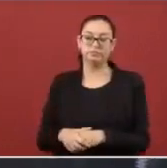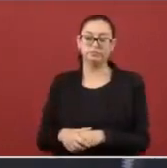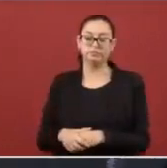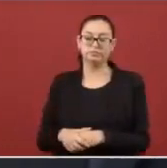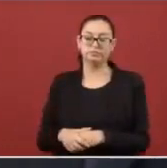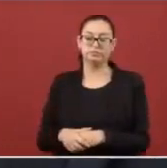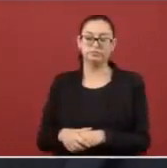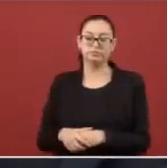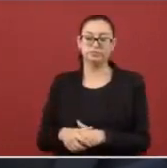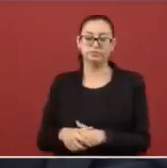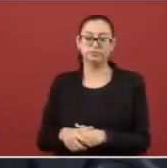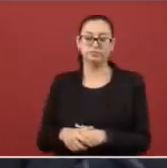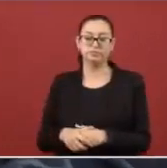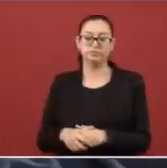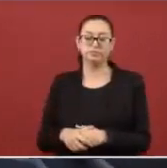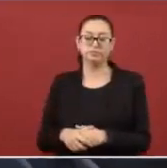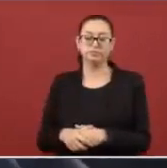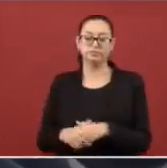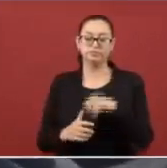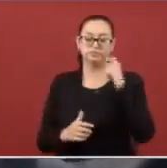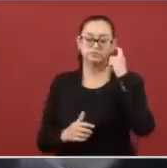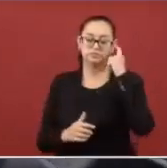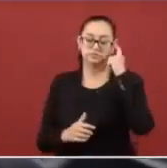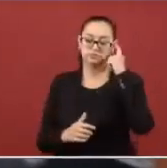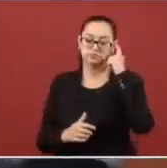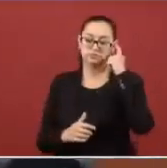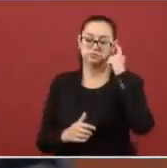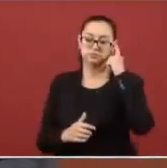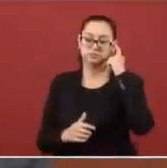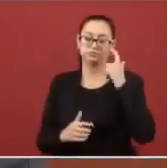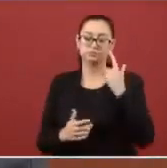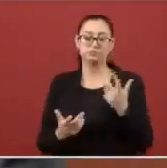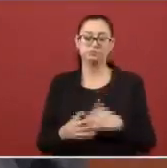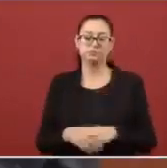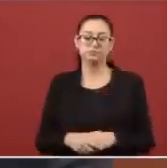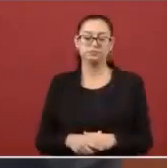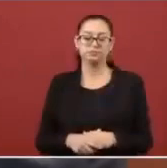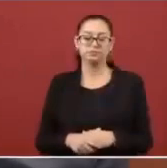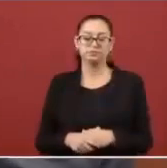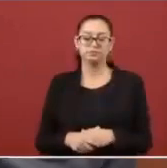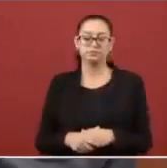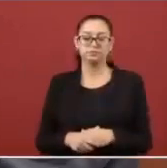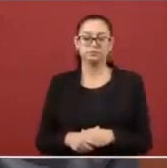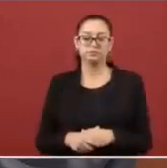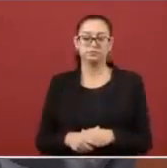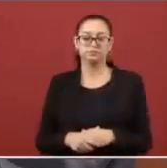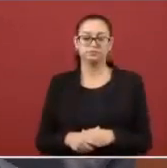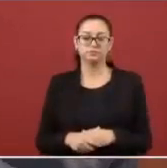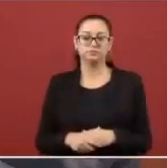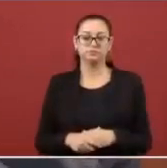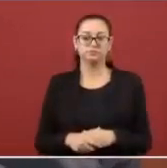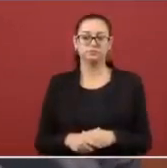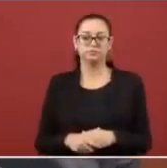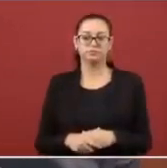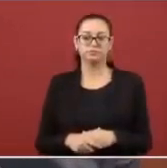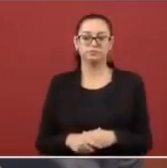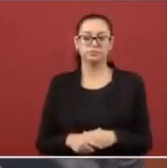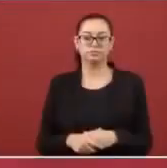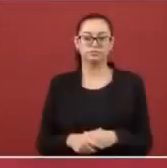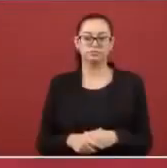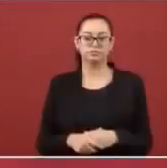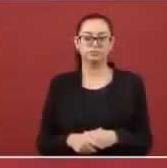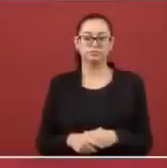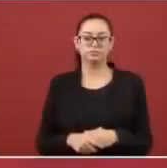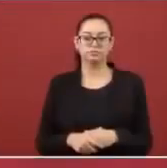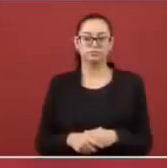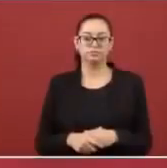infundiendo y